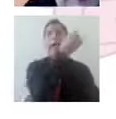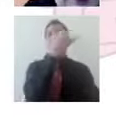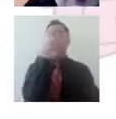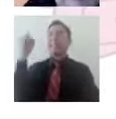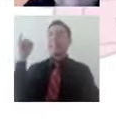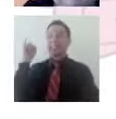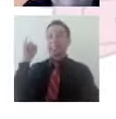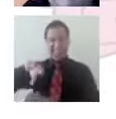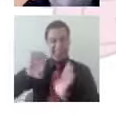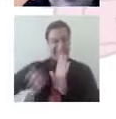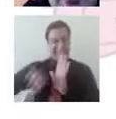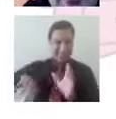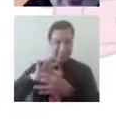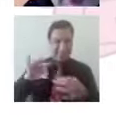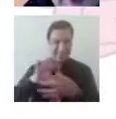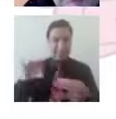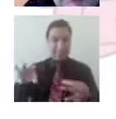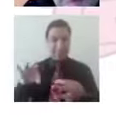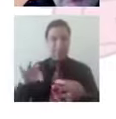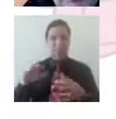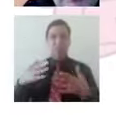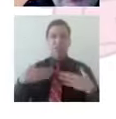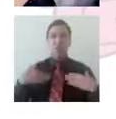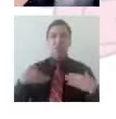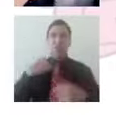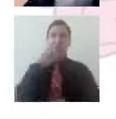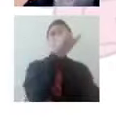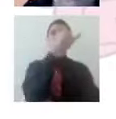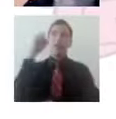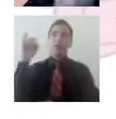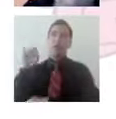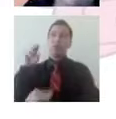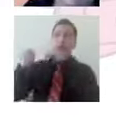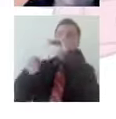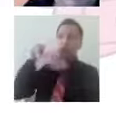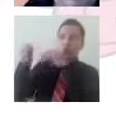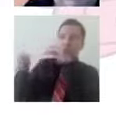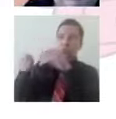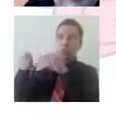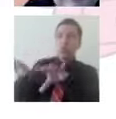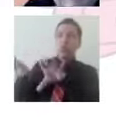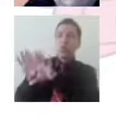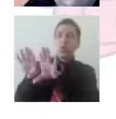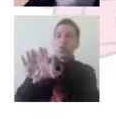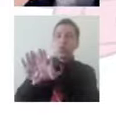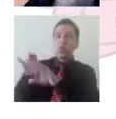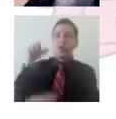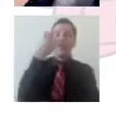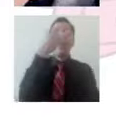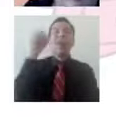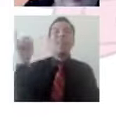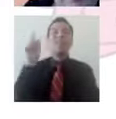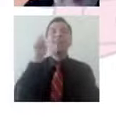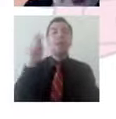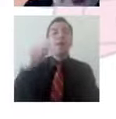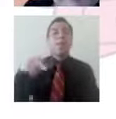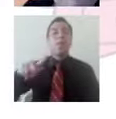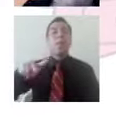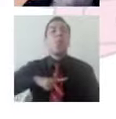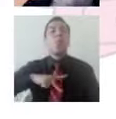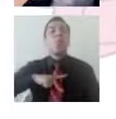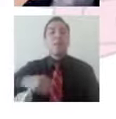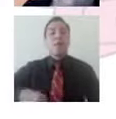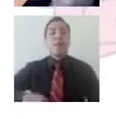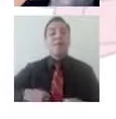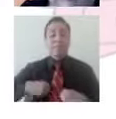parte de trabajo, en esta parte de pareja, ¿no? ¿Qué es lo que yo quiero en esta cuestión de familia y qué puedo lograr y